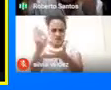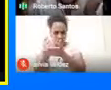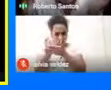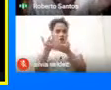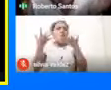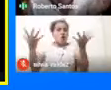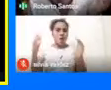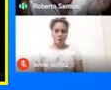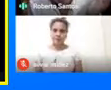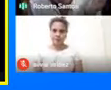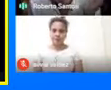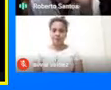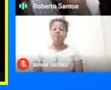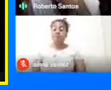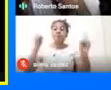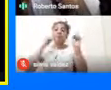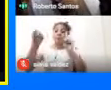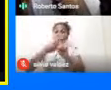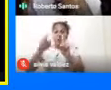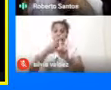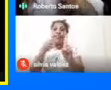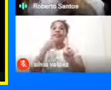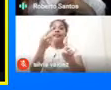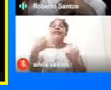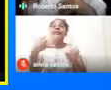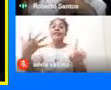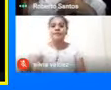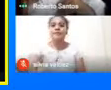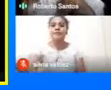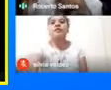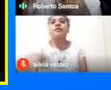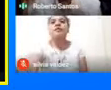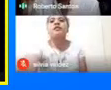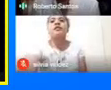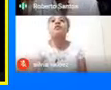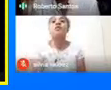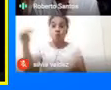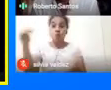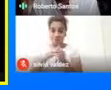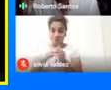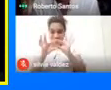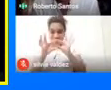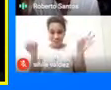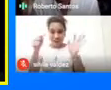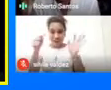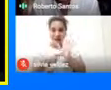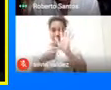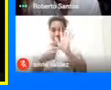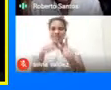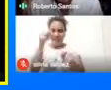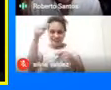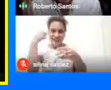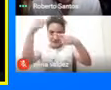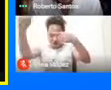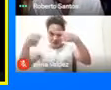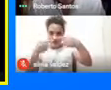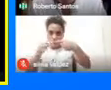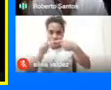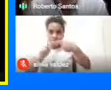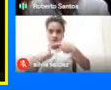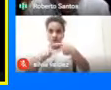Bueno Lo primero Que hay que decir Es que Vuelvo A la frasecita Que aparece Aquí abajo Que dice